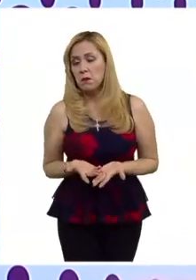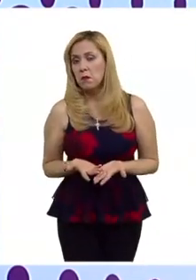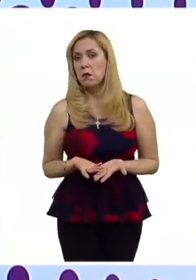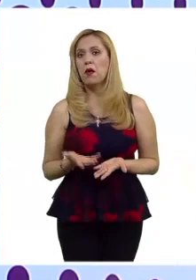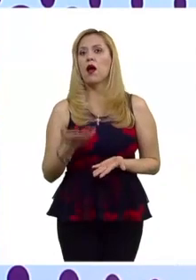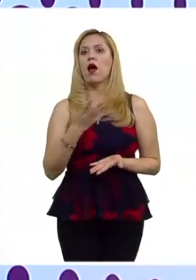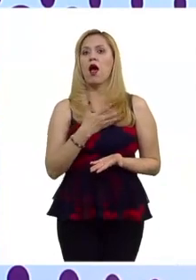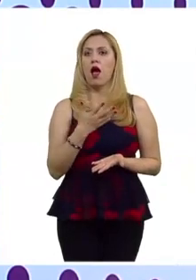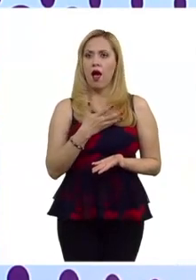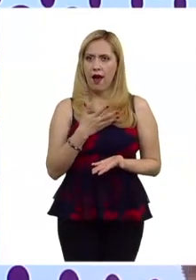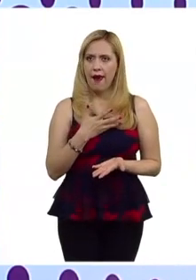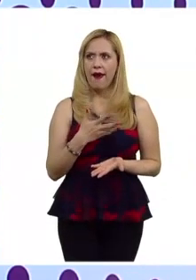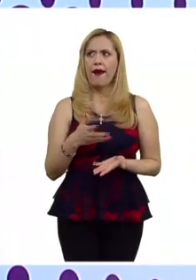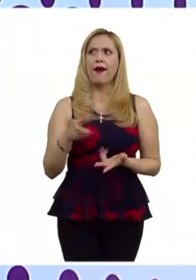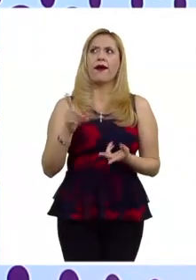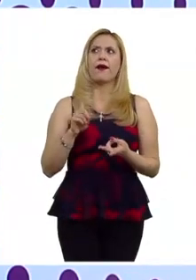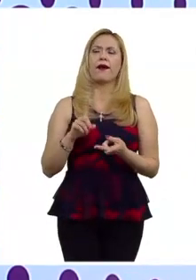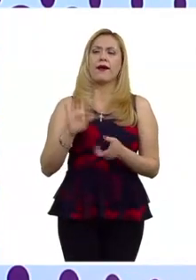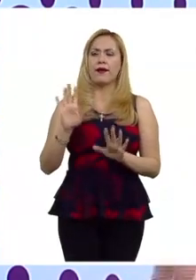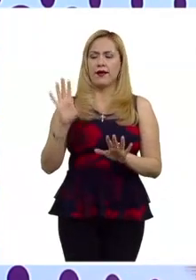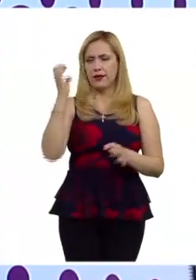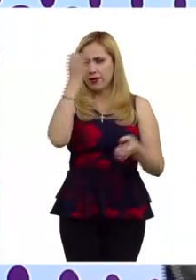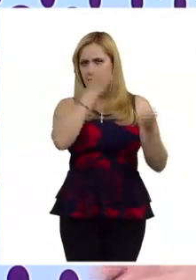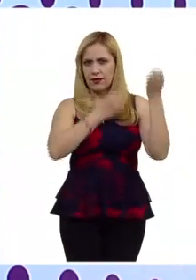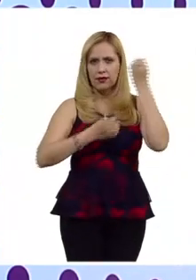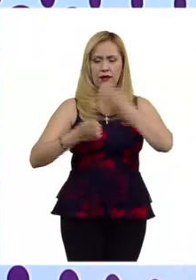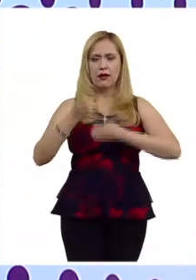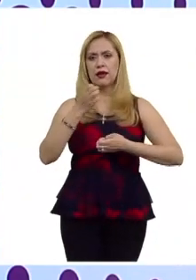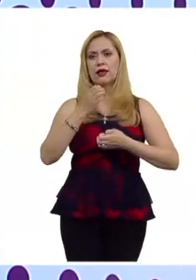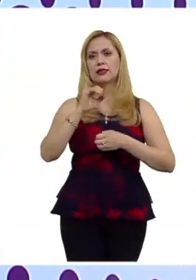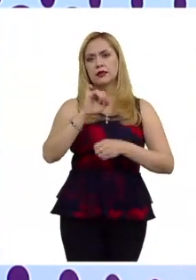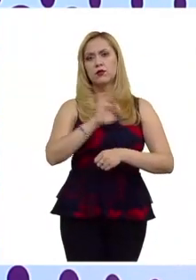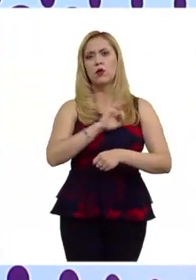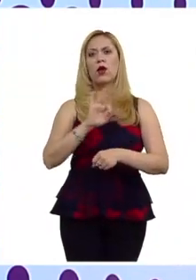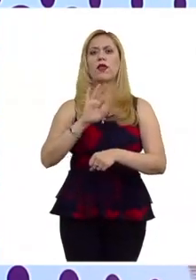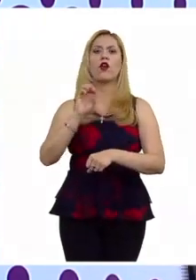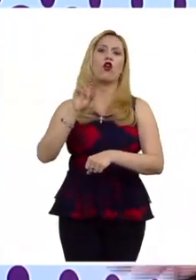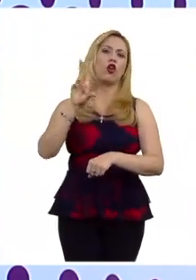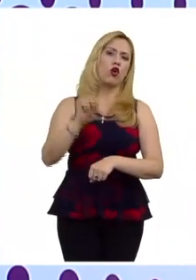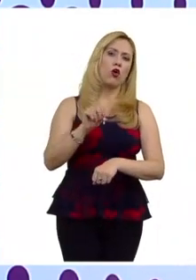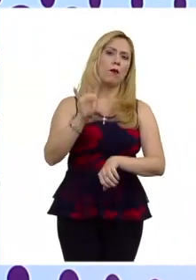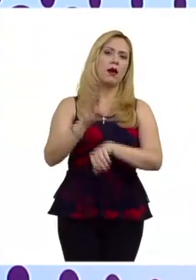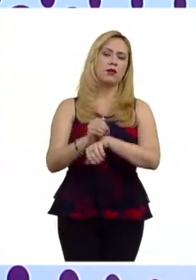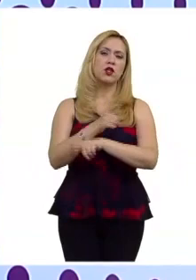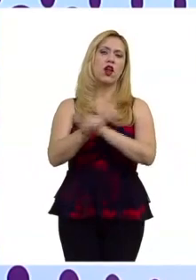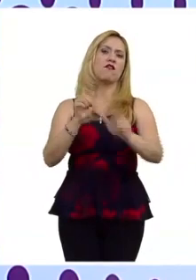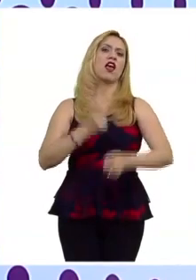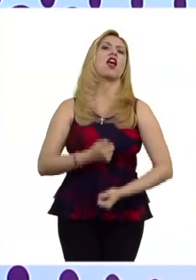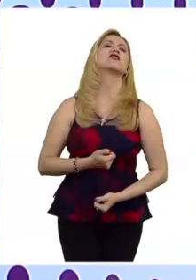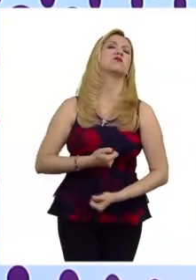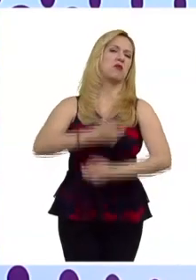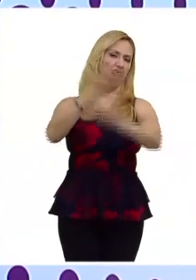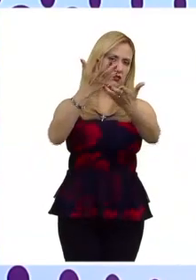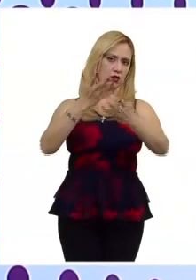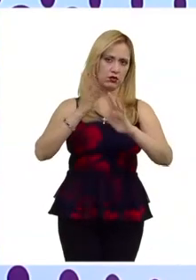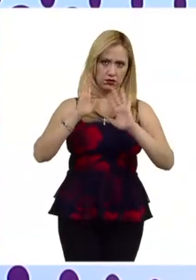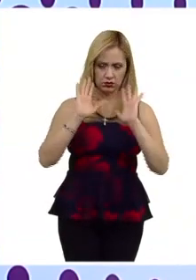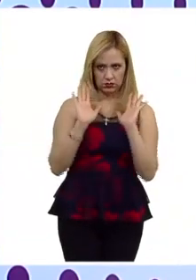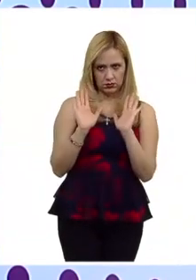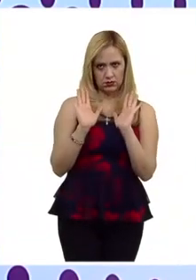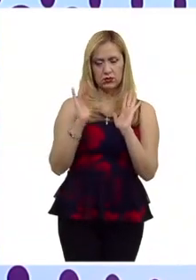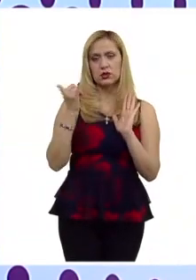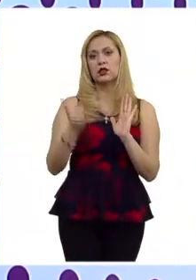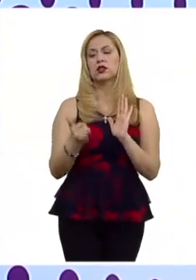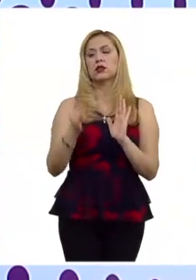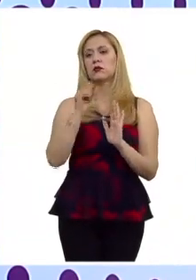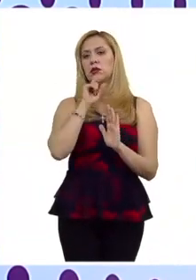pues casos donde se ha valorado las restricciones permisibles a la libertad de expresión inclusive en las relaciones en